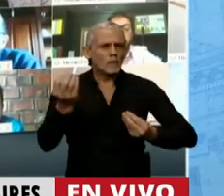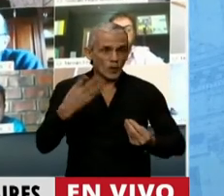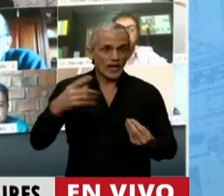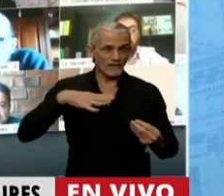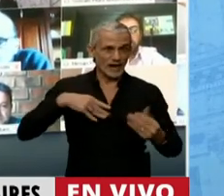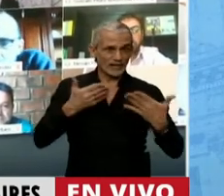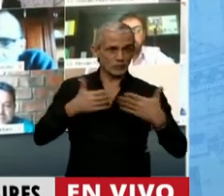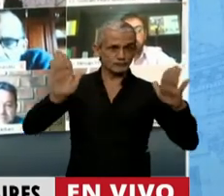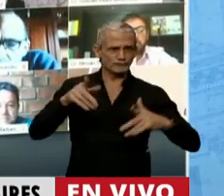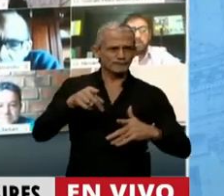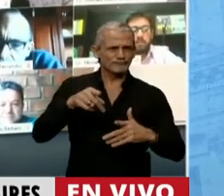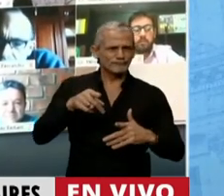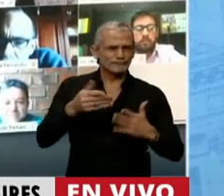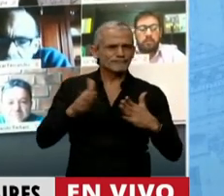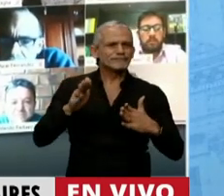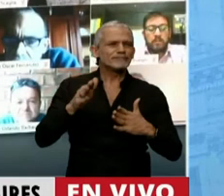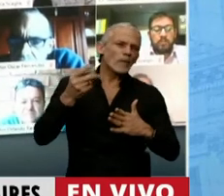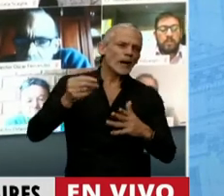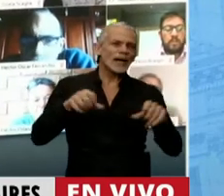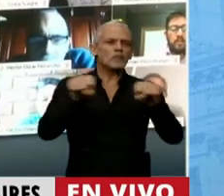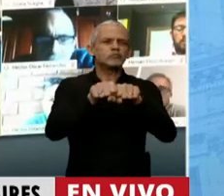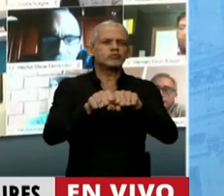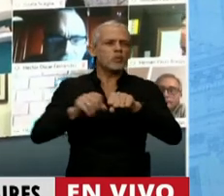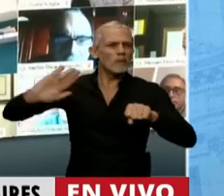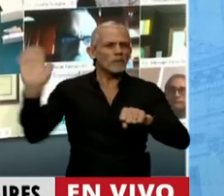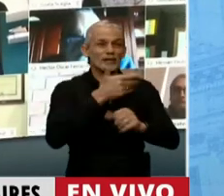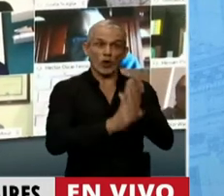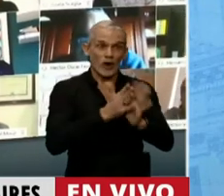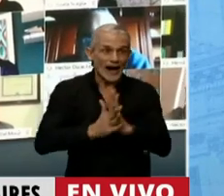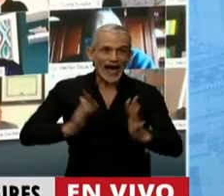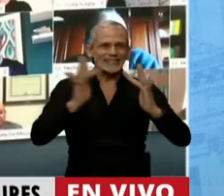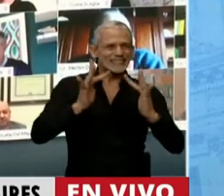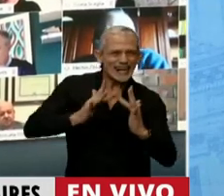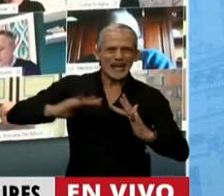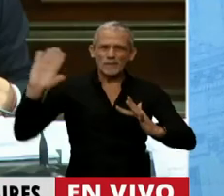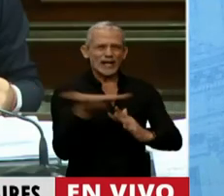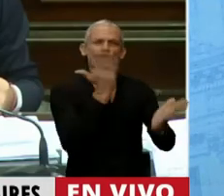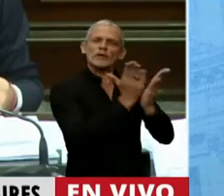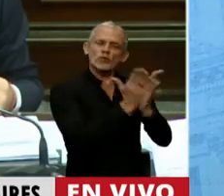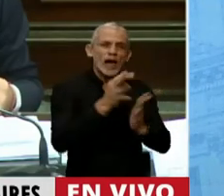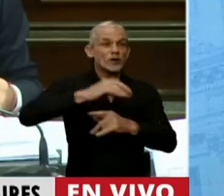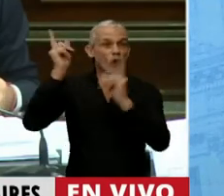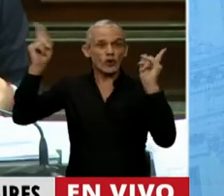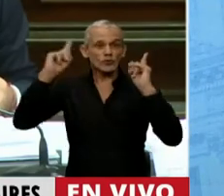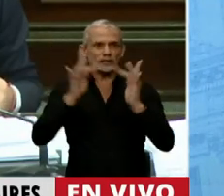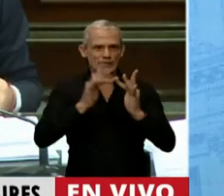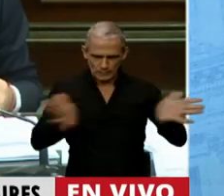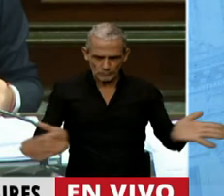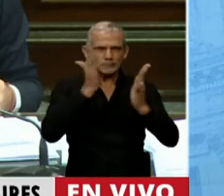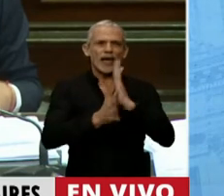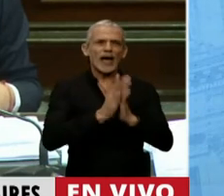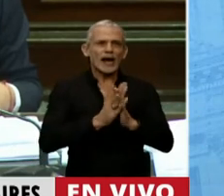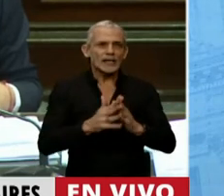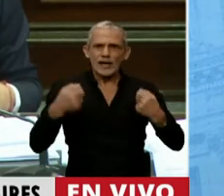habilitado. La libre conectividad para que sea gratuita para estudiantes y docentes es